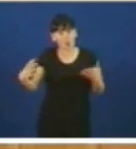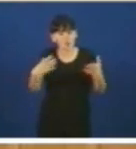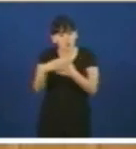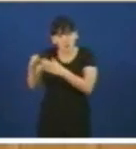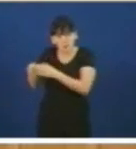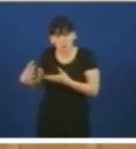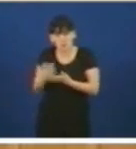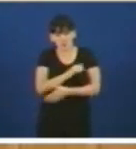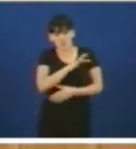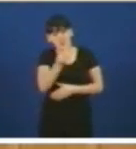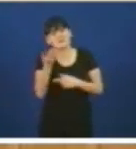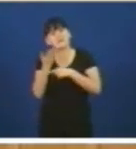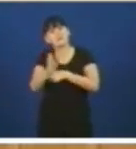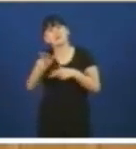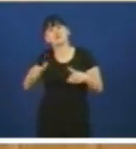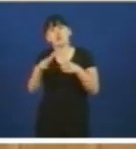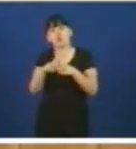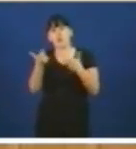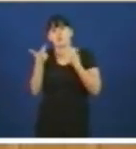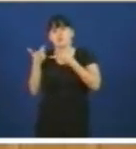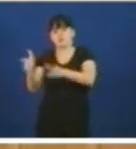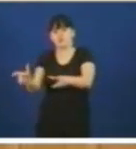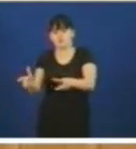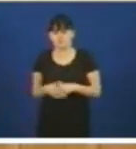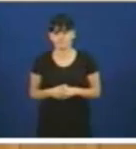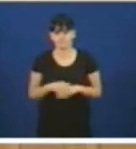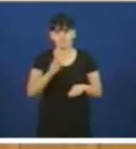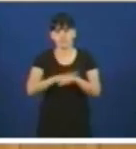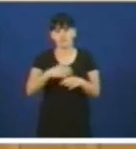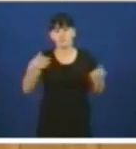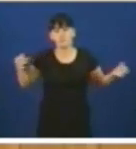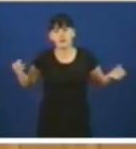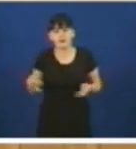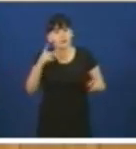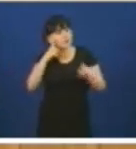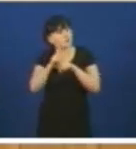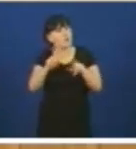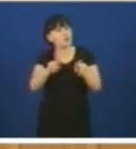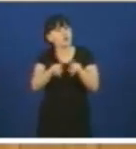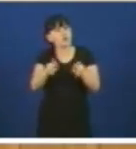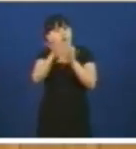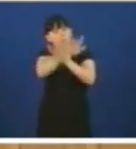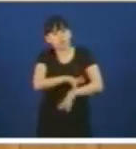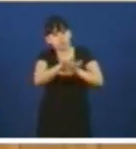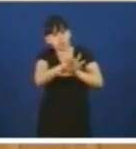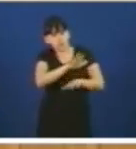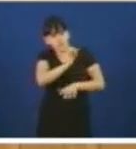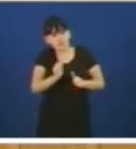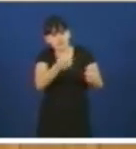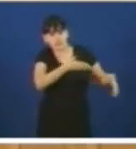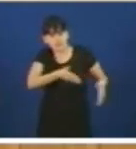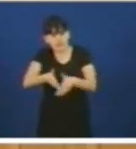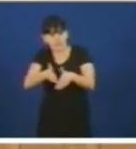e co representantes sociais do sector para que? para facer pura demagogia iniciando un camiño de plantexamento de